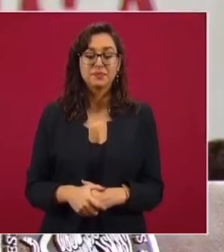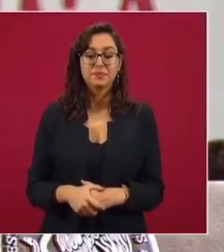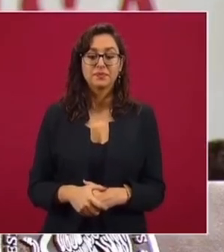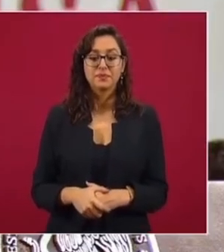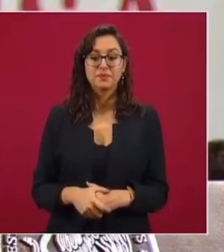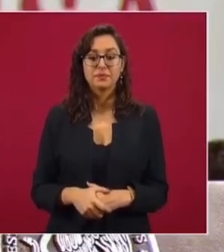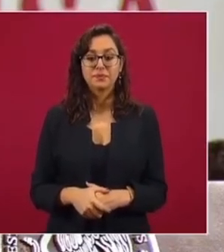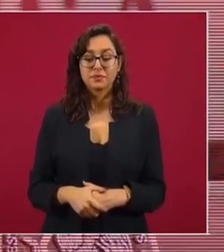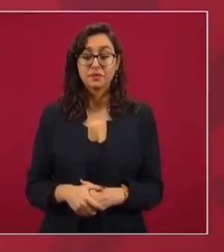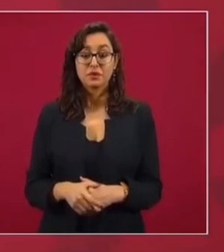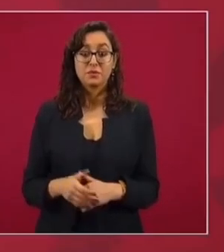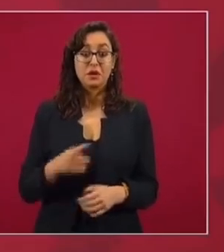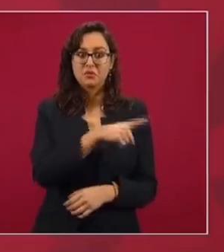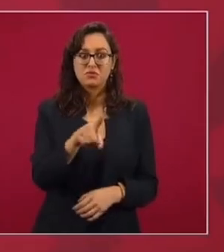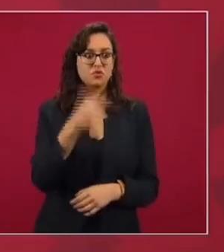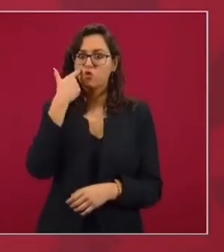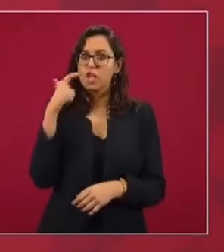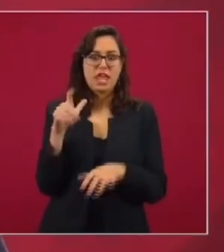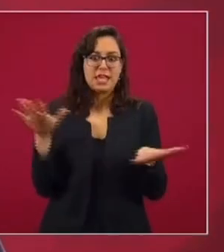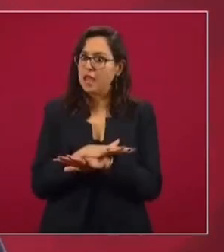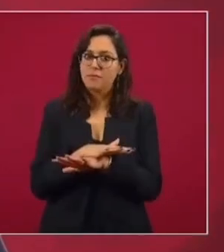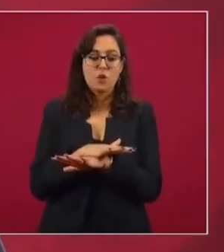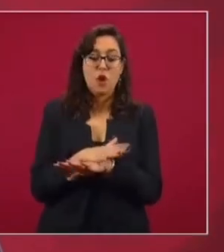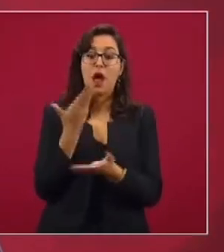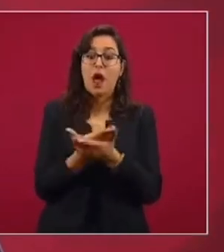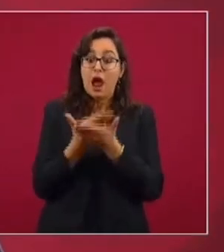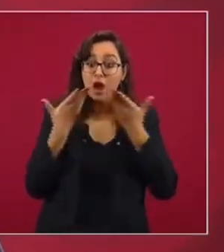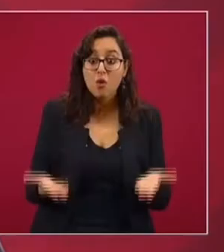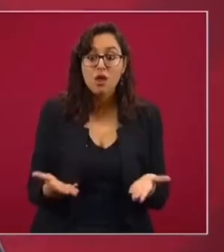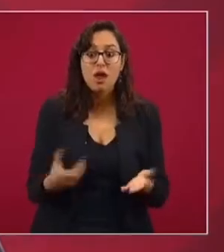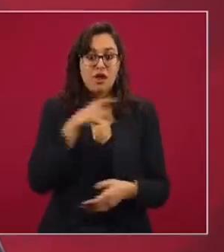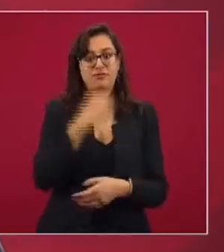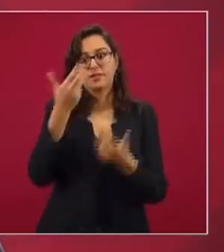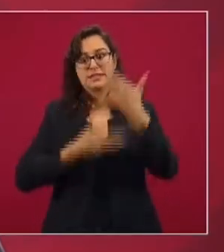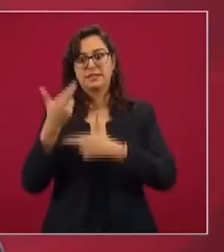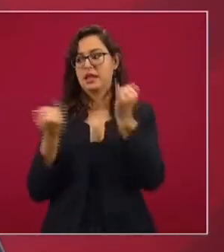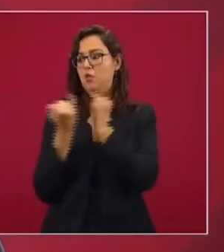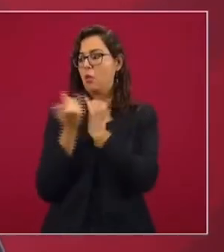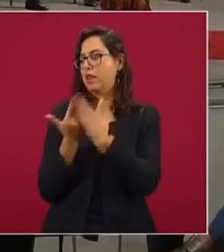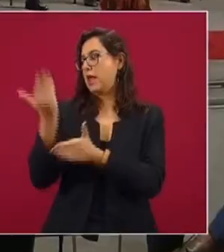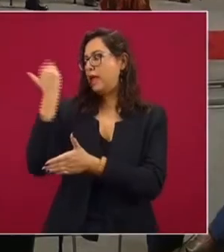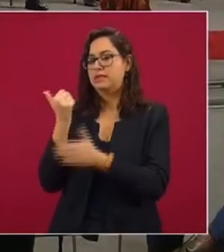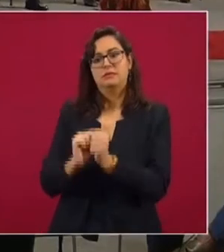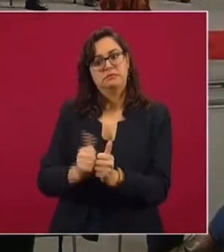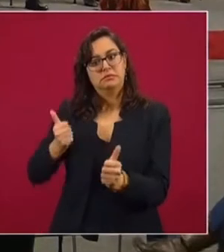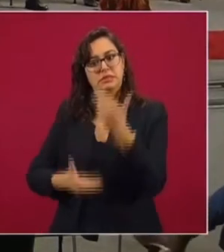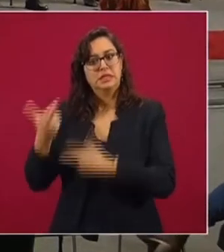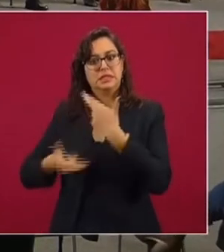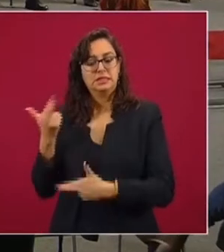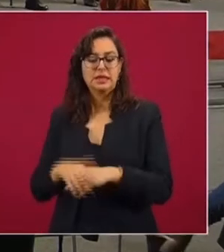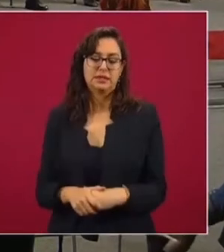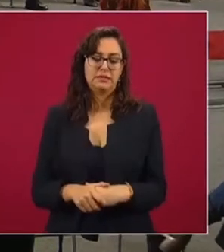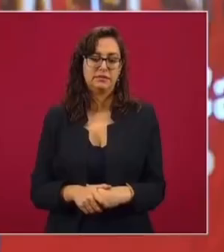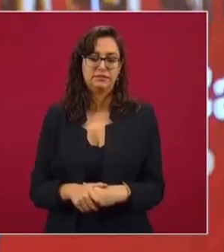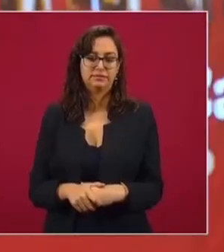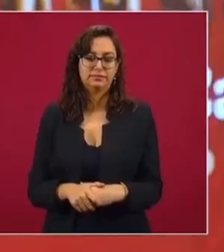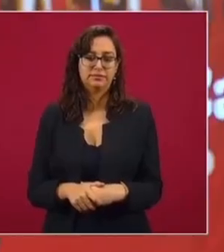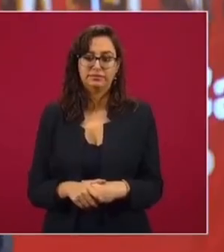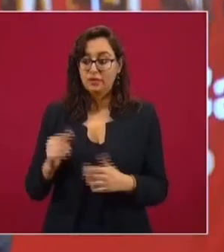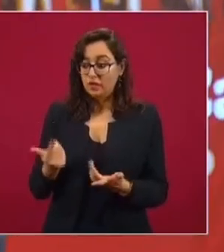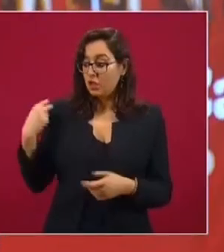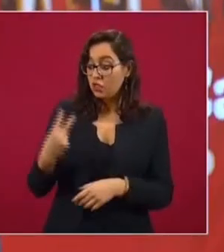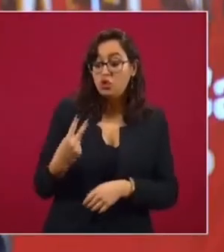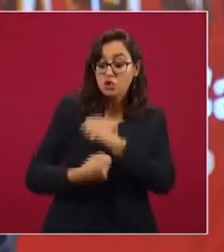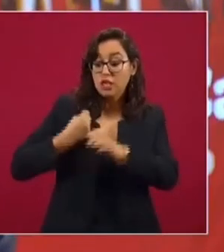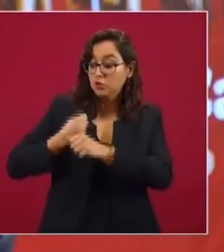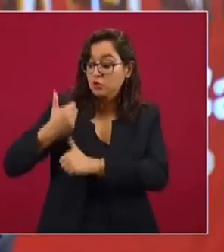o no querían antes el cambio y ahora lo que quieren es el retroceso, retrogradar, dar marcha atrás a lo que